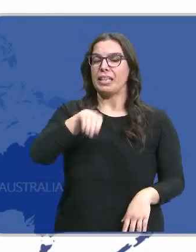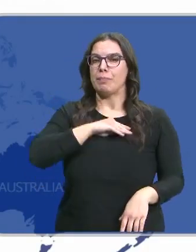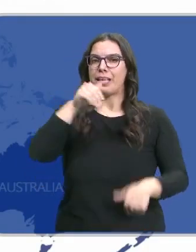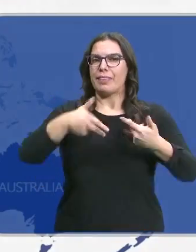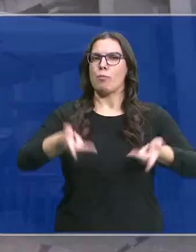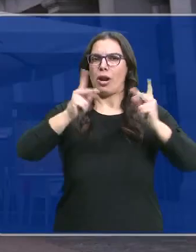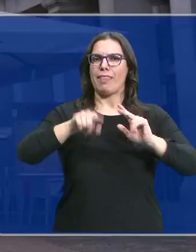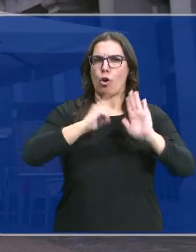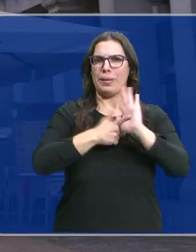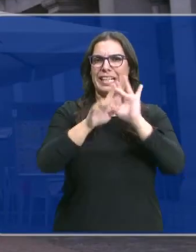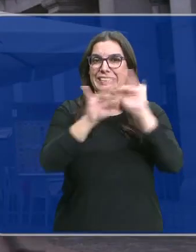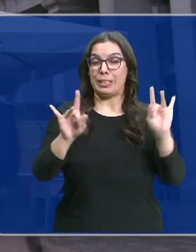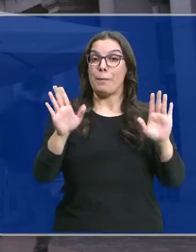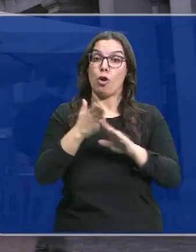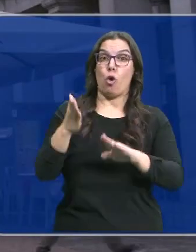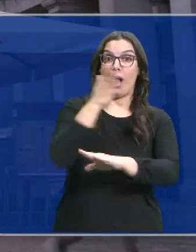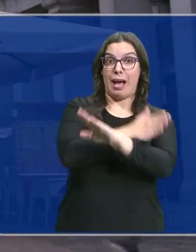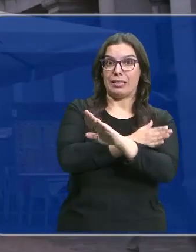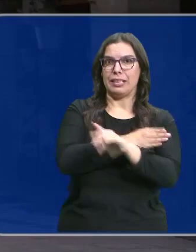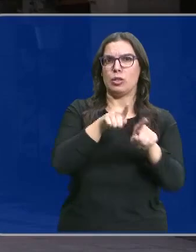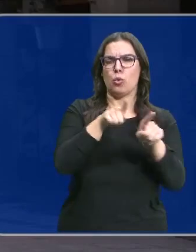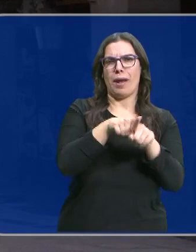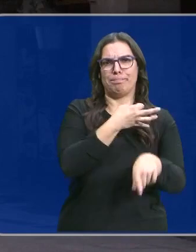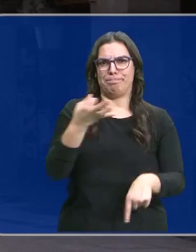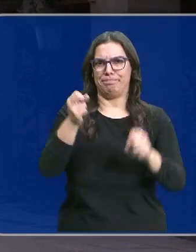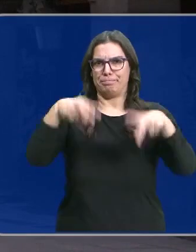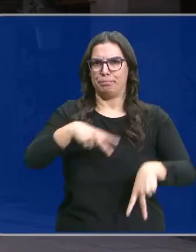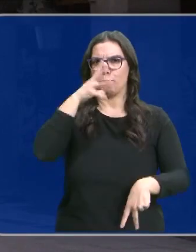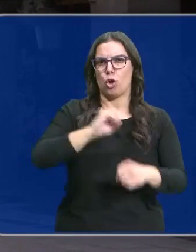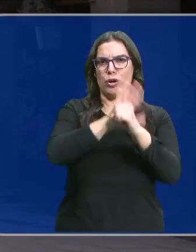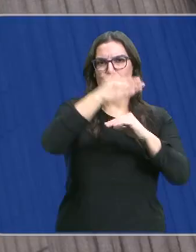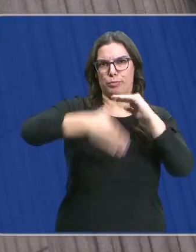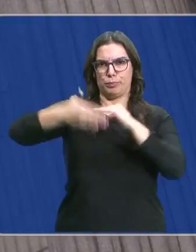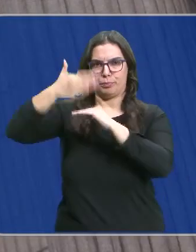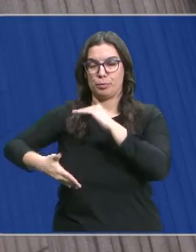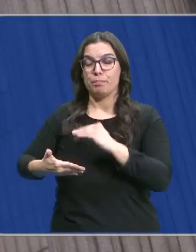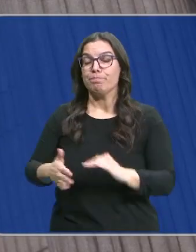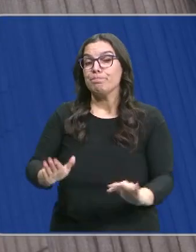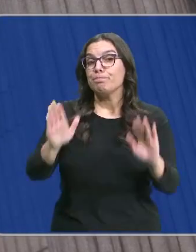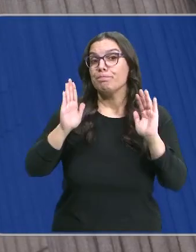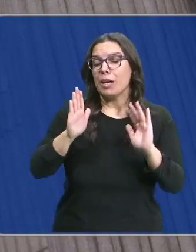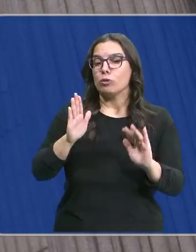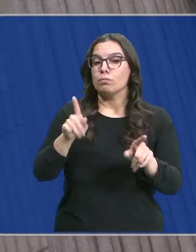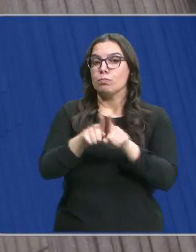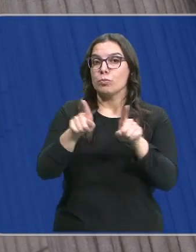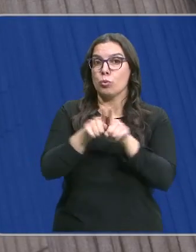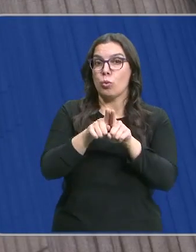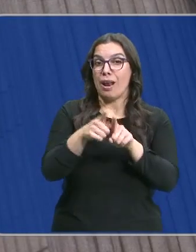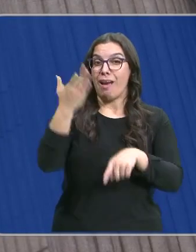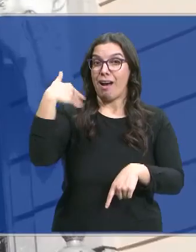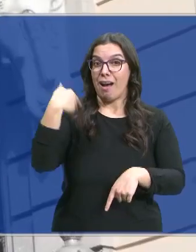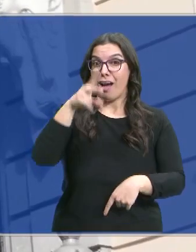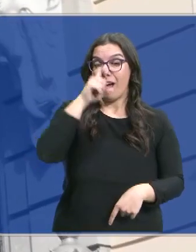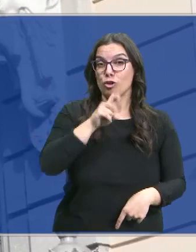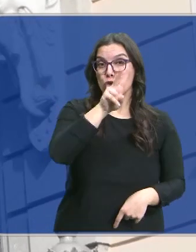democracia plena, después de que descendiera al grupo de las imperfectas por las restricciones de la pandemia. Sin embargo, sigue por debajo del puesto que